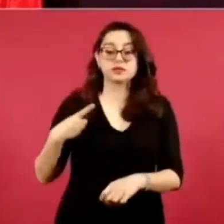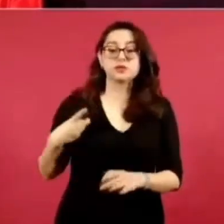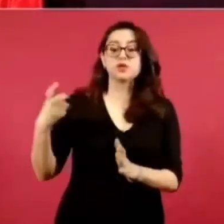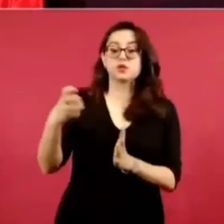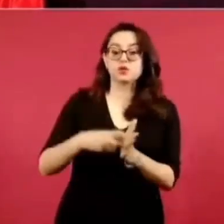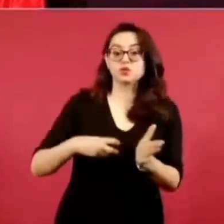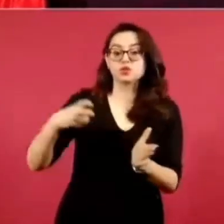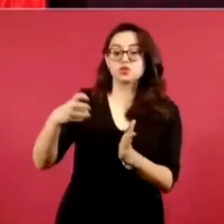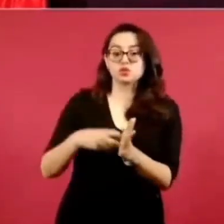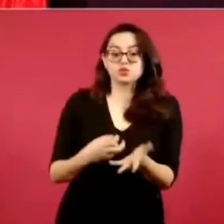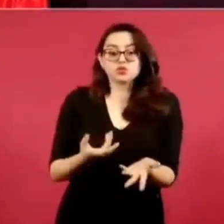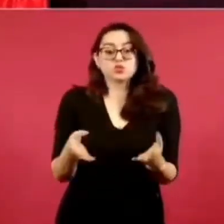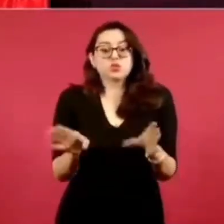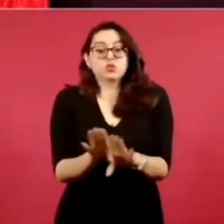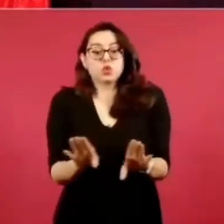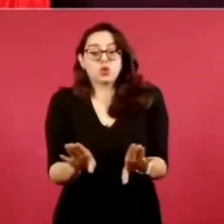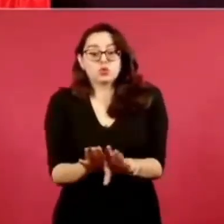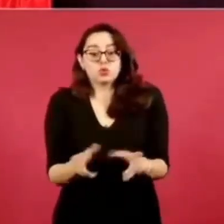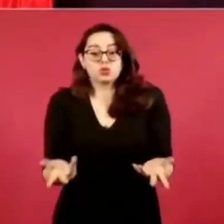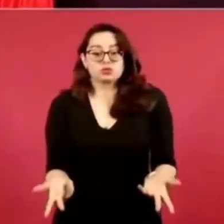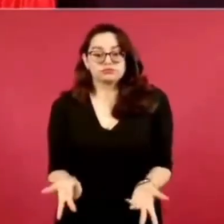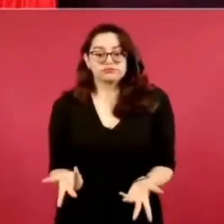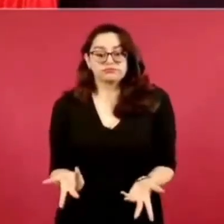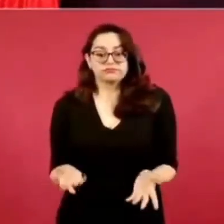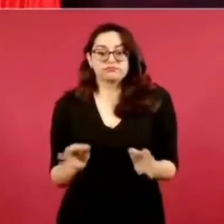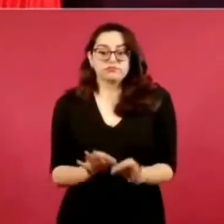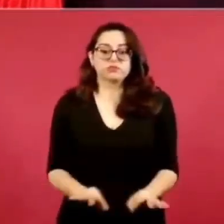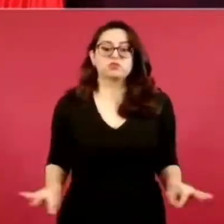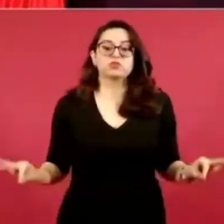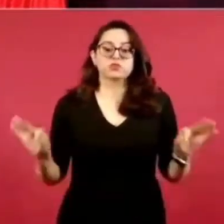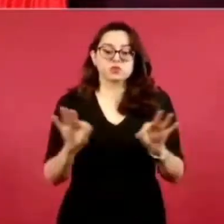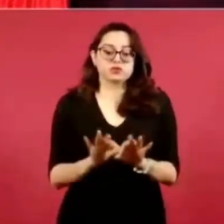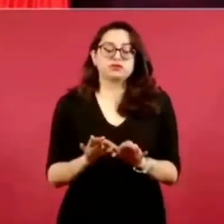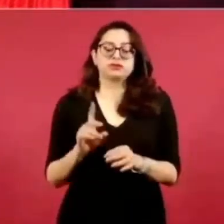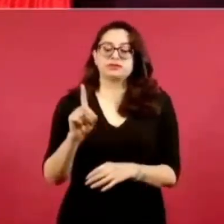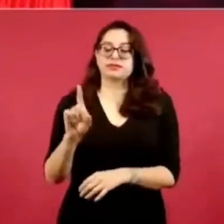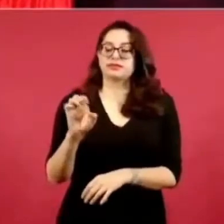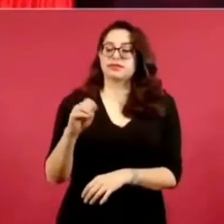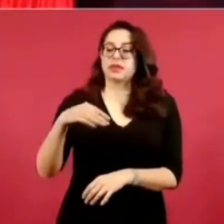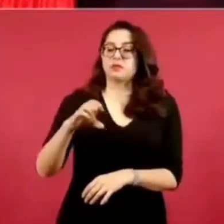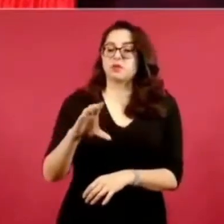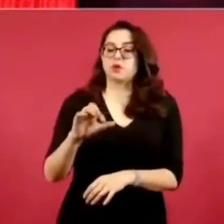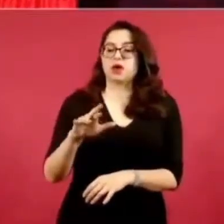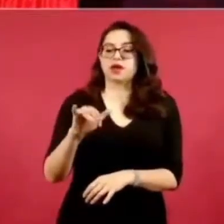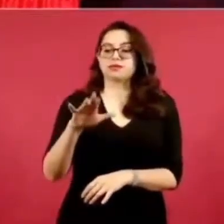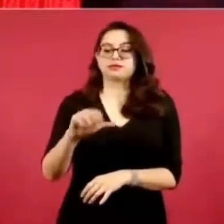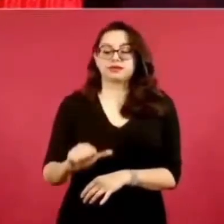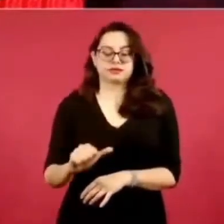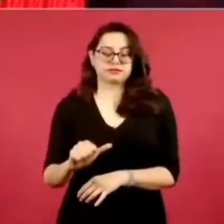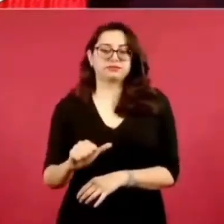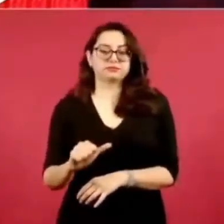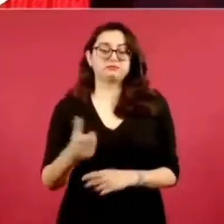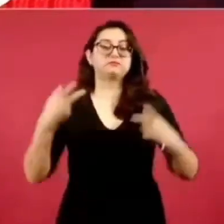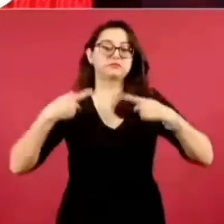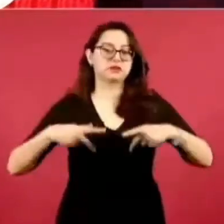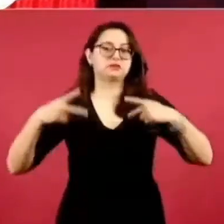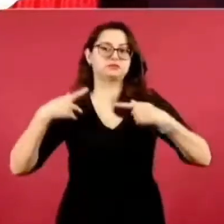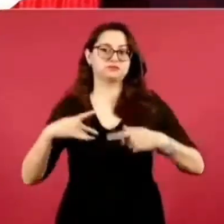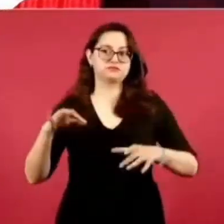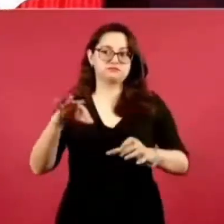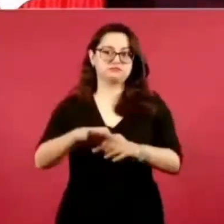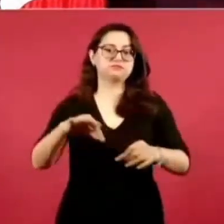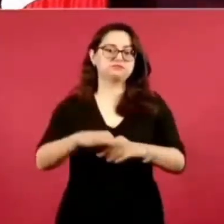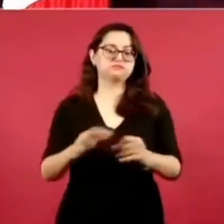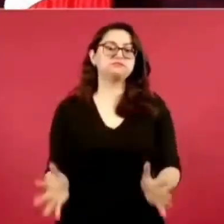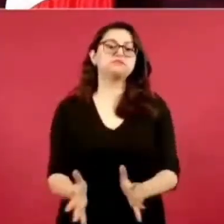con la participación de los ciudadanos, con el método democrático. Por eso